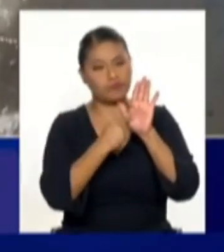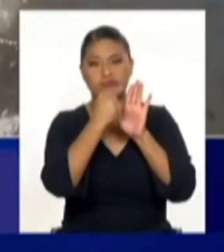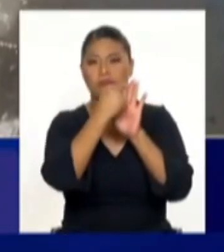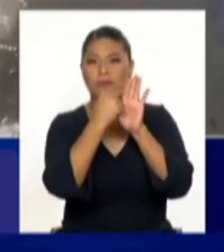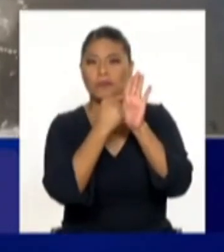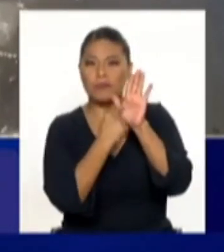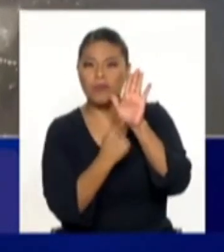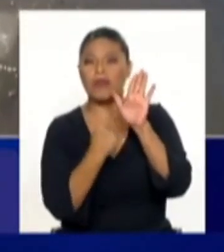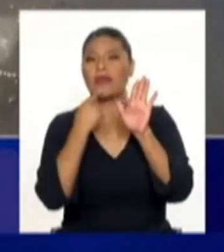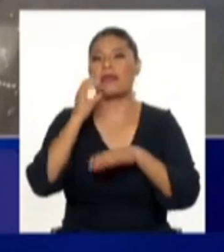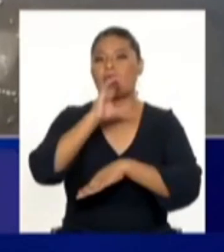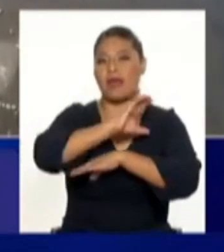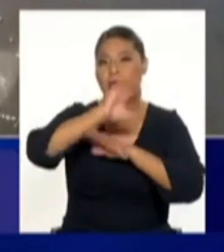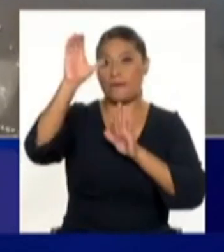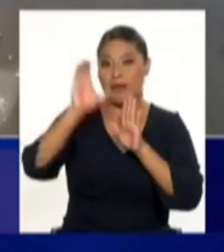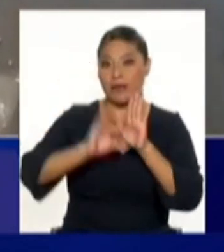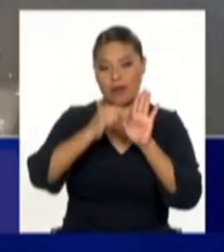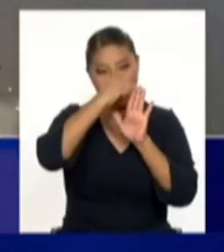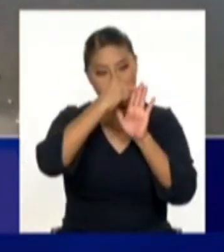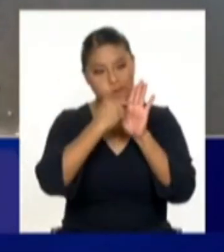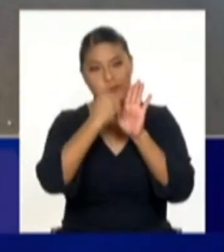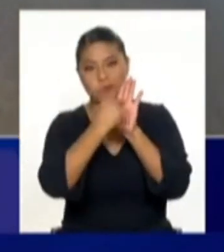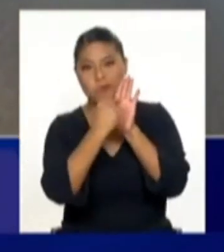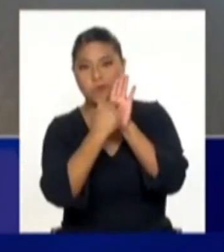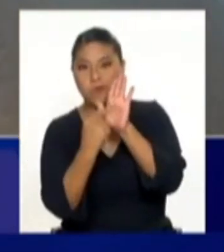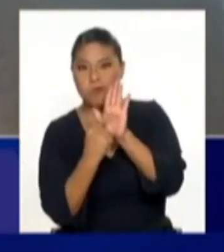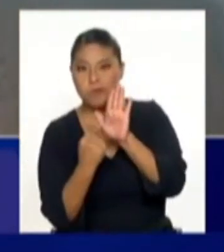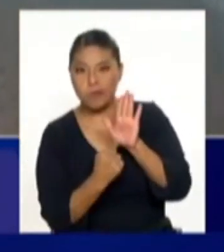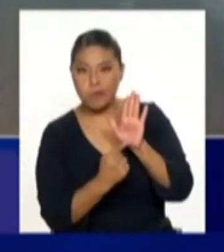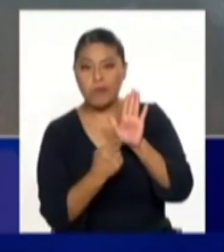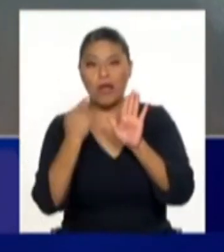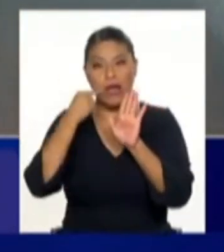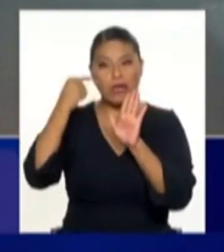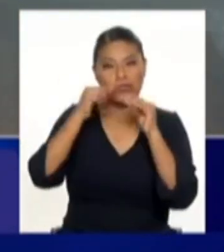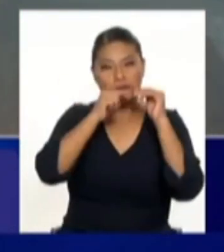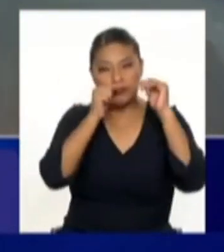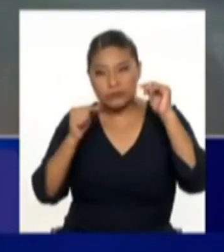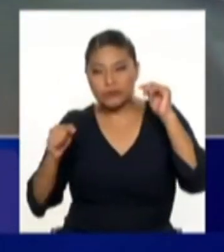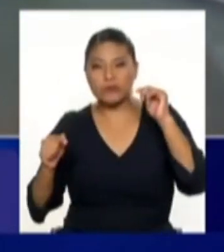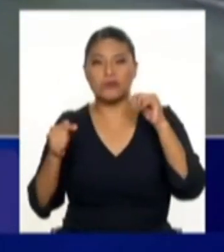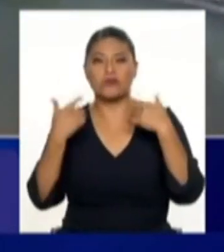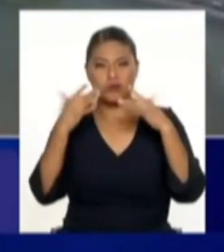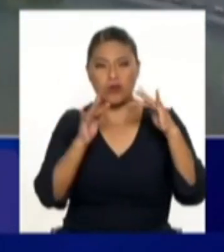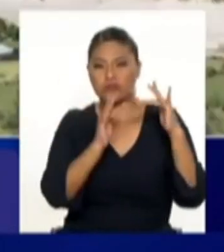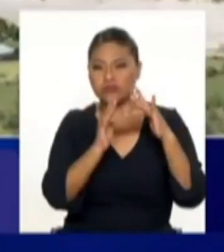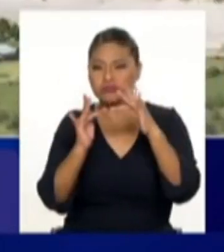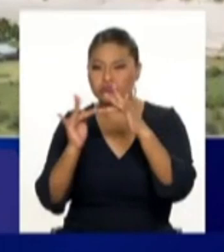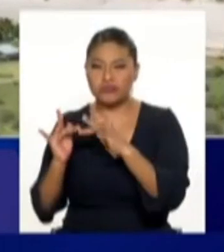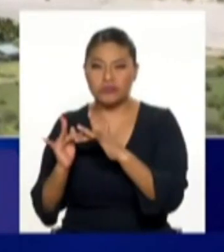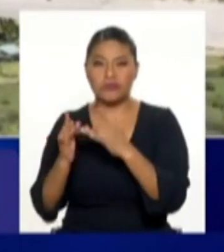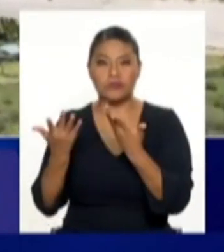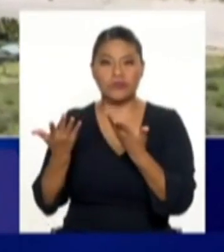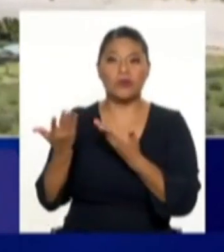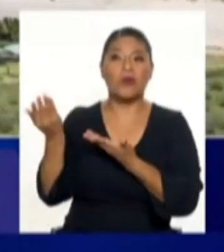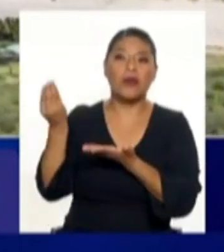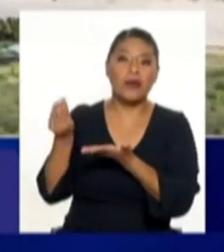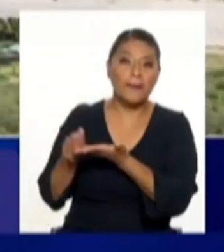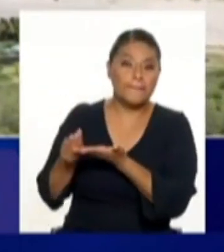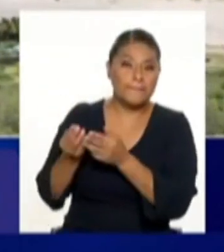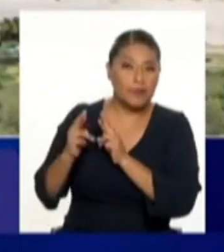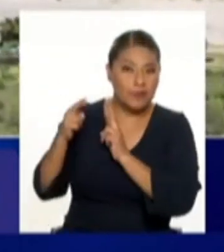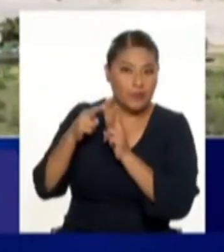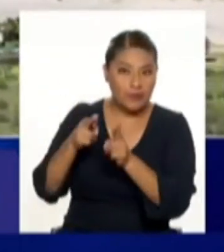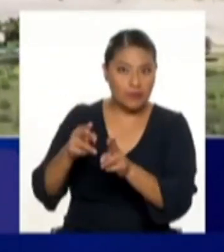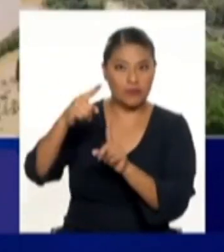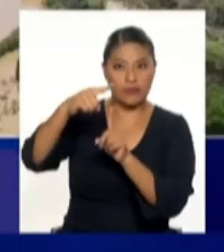Bambamarca y obviamente Jaén, San Ignacio, que ya tenemos una ruta definida. Entonces, Riotinto, por ejemplo, que es un